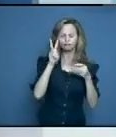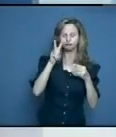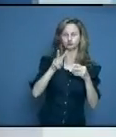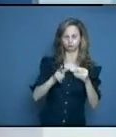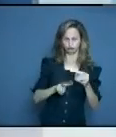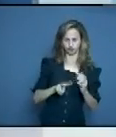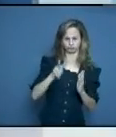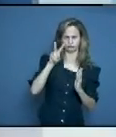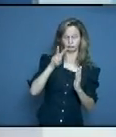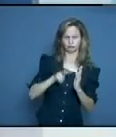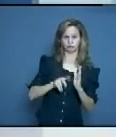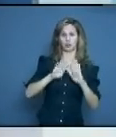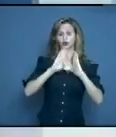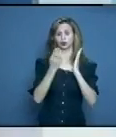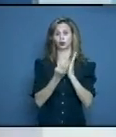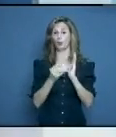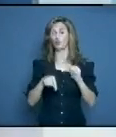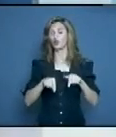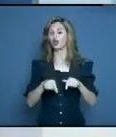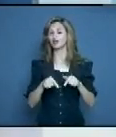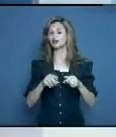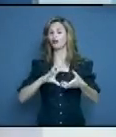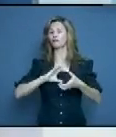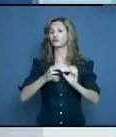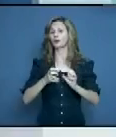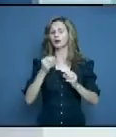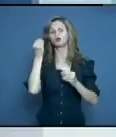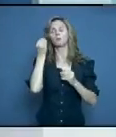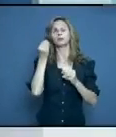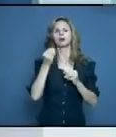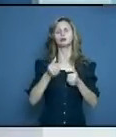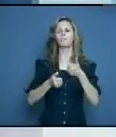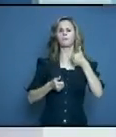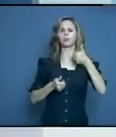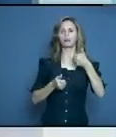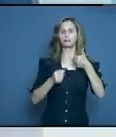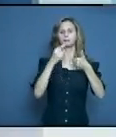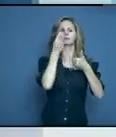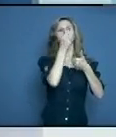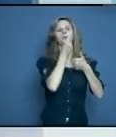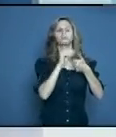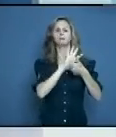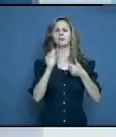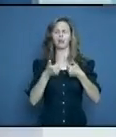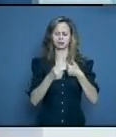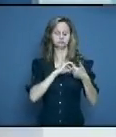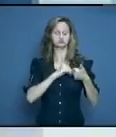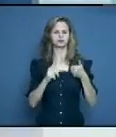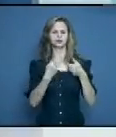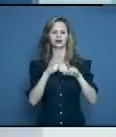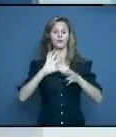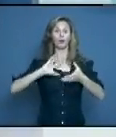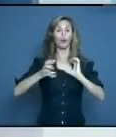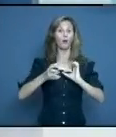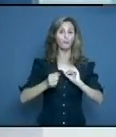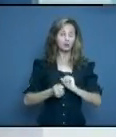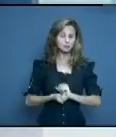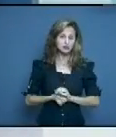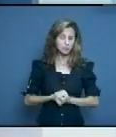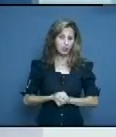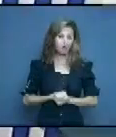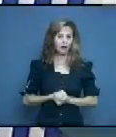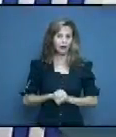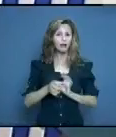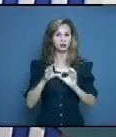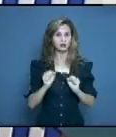porque además esta enfermedad tiene una evolución también, cuando usted cree que a PCR negativo se va de alta porque no se siente nada y después de la complicación viene el termoembolismo. De esto